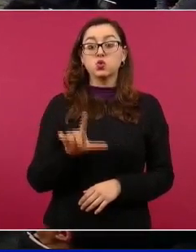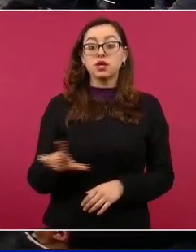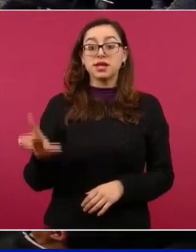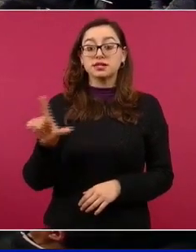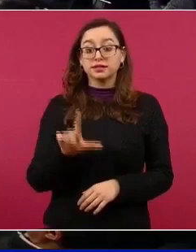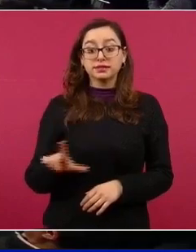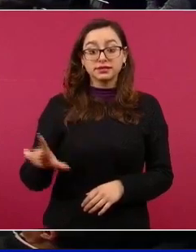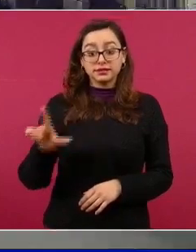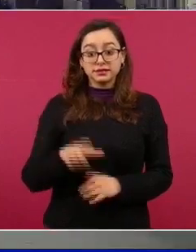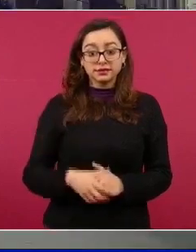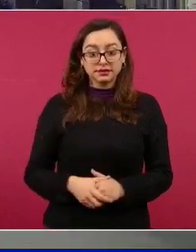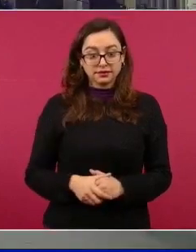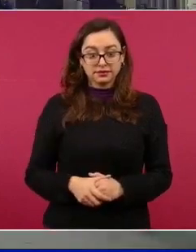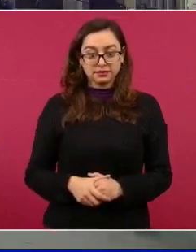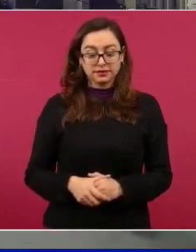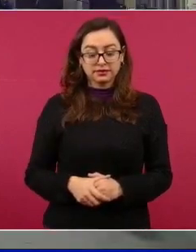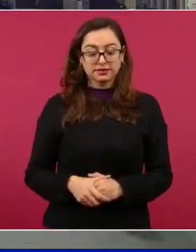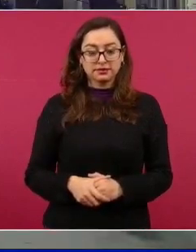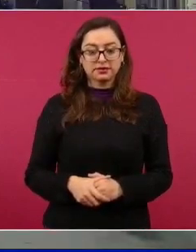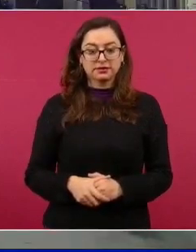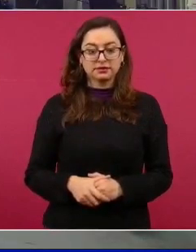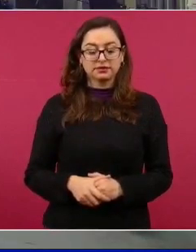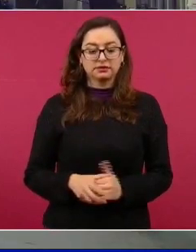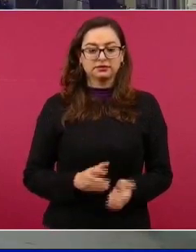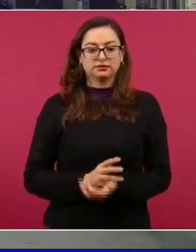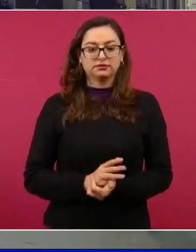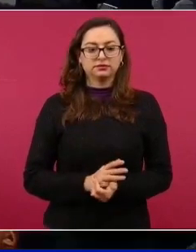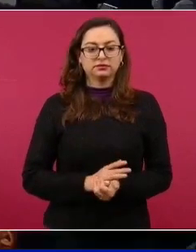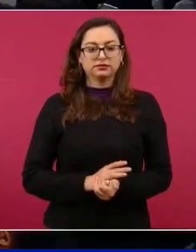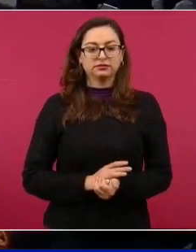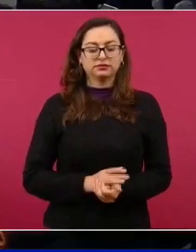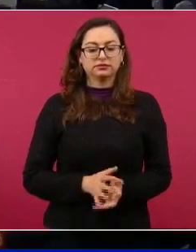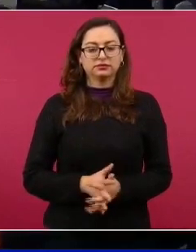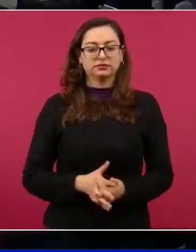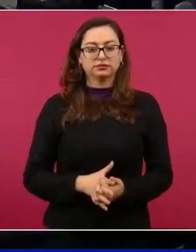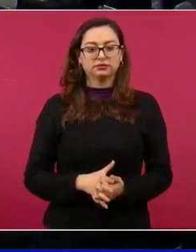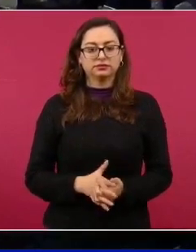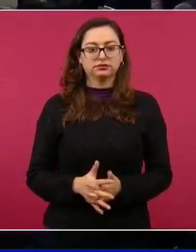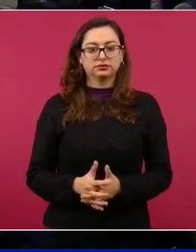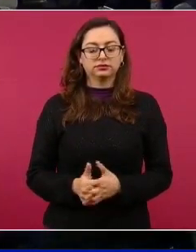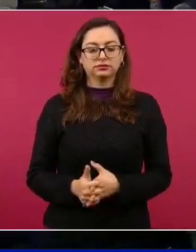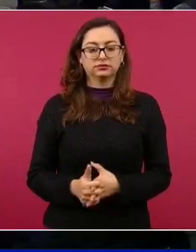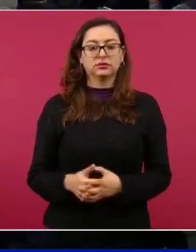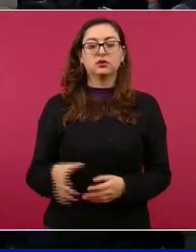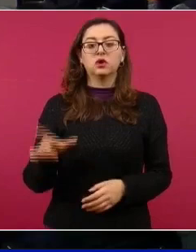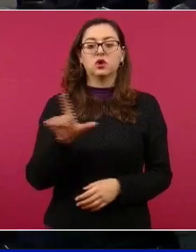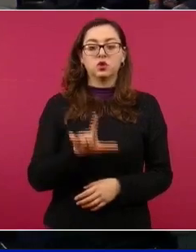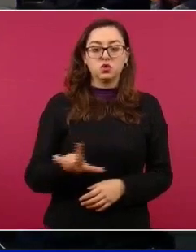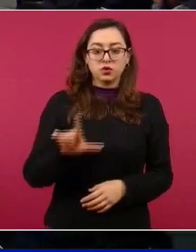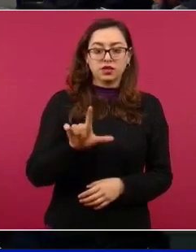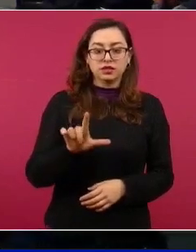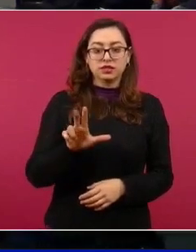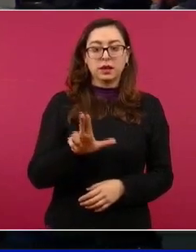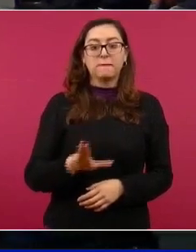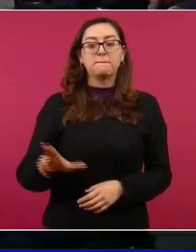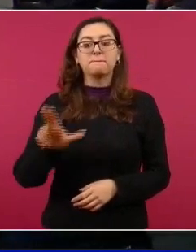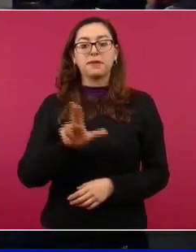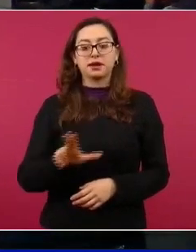entonces es lunes y martes,